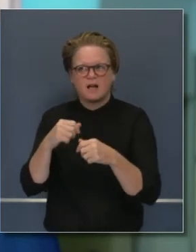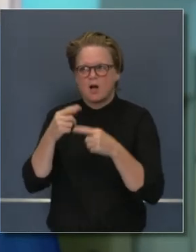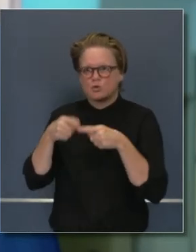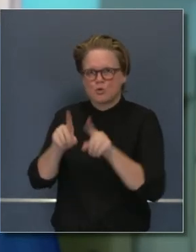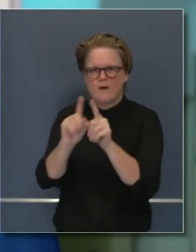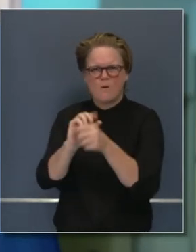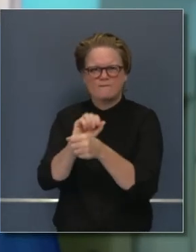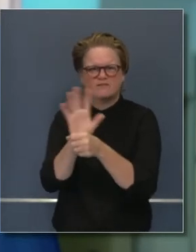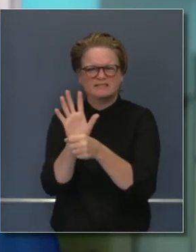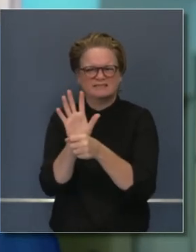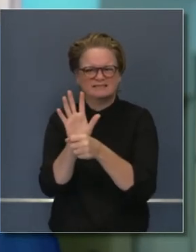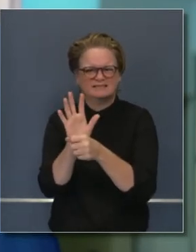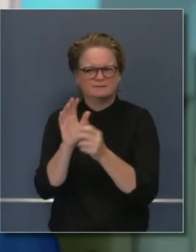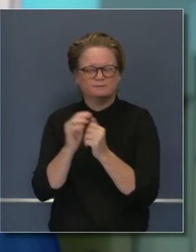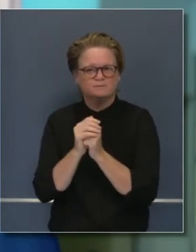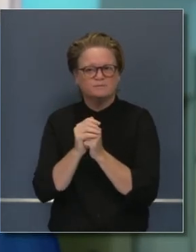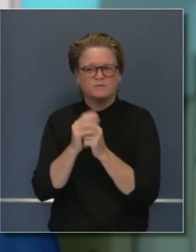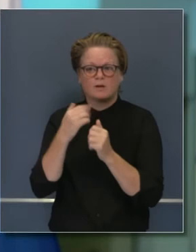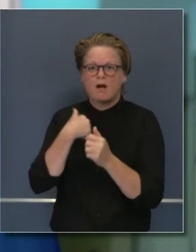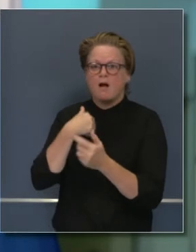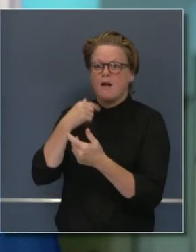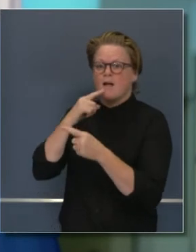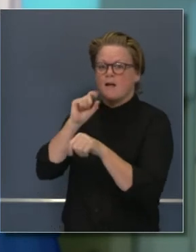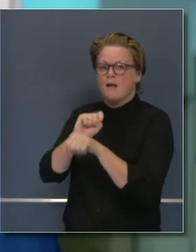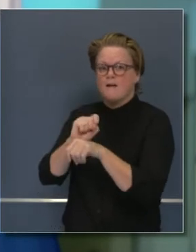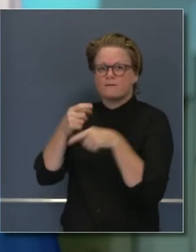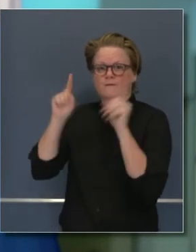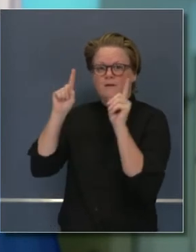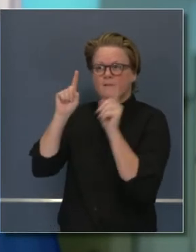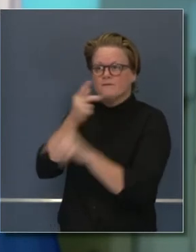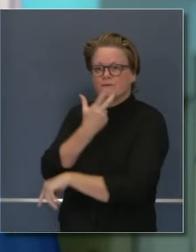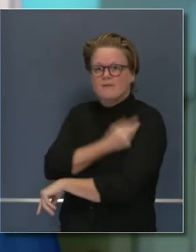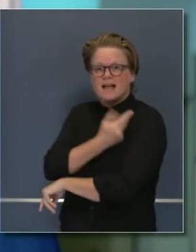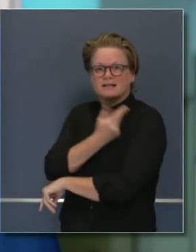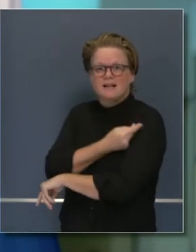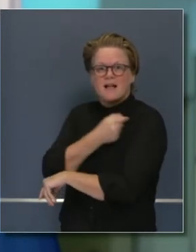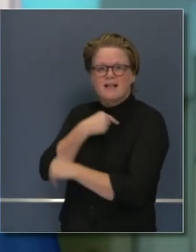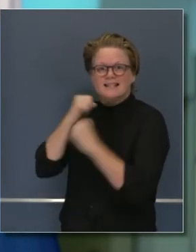este periodo muy difícil hasta ver una distribución masiva de las vacunas.